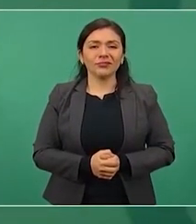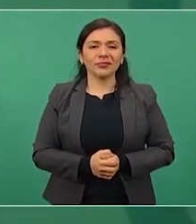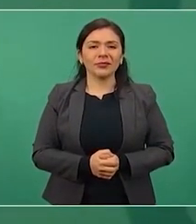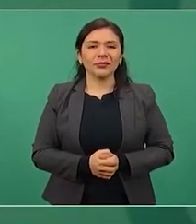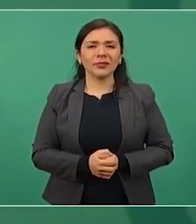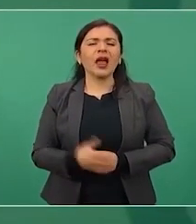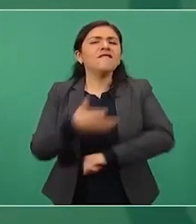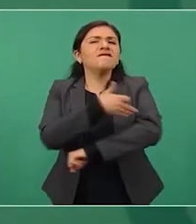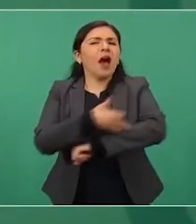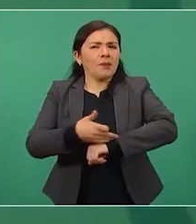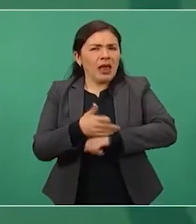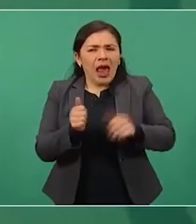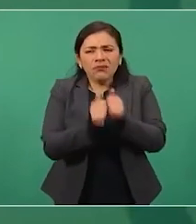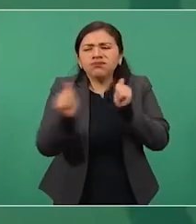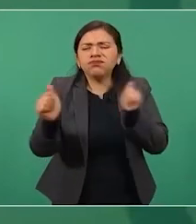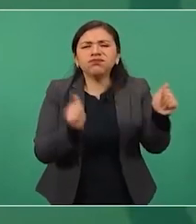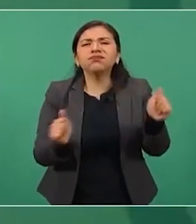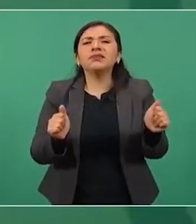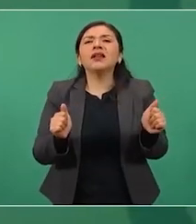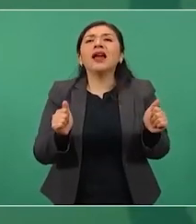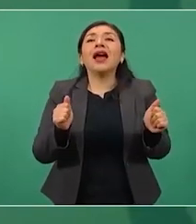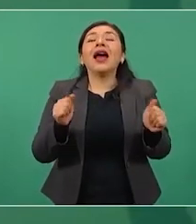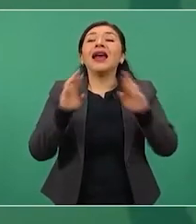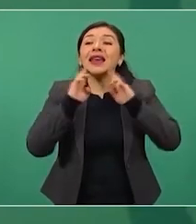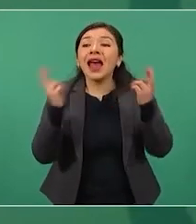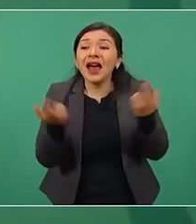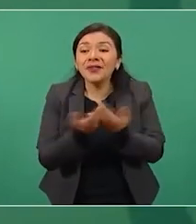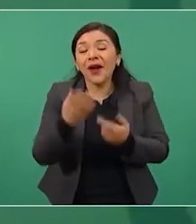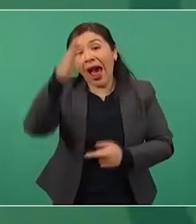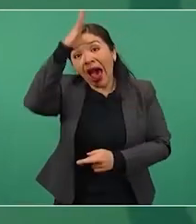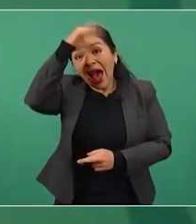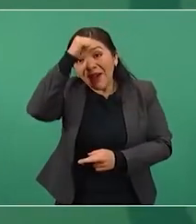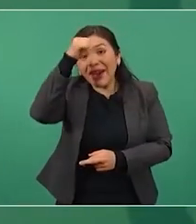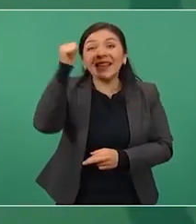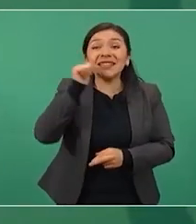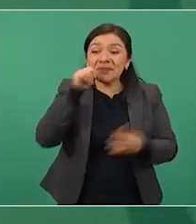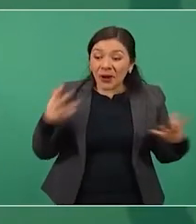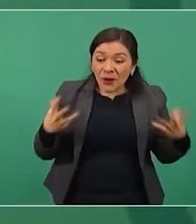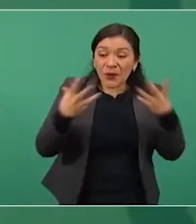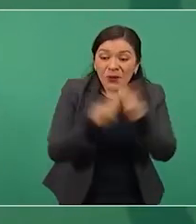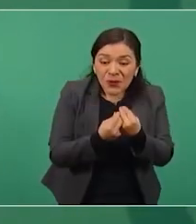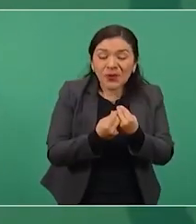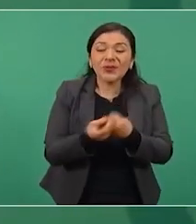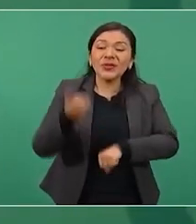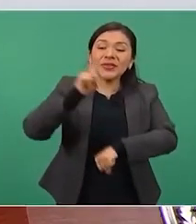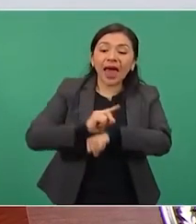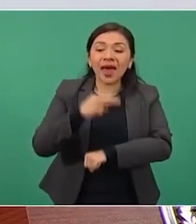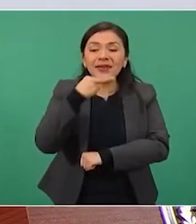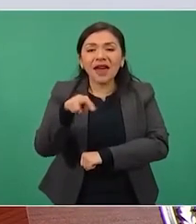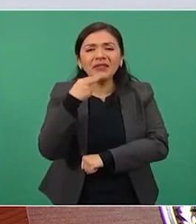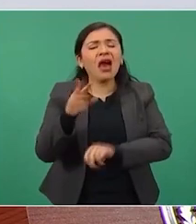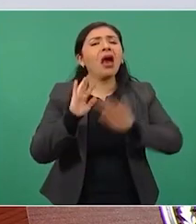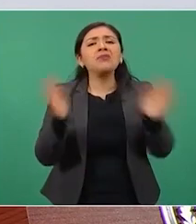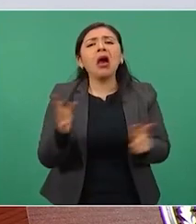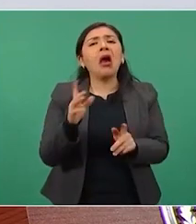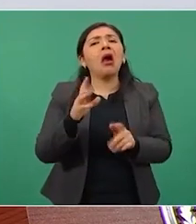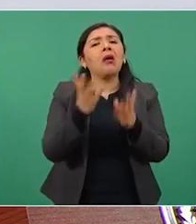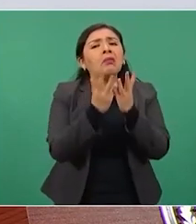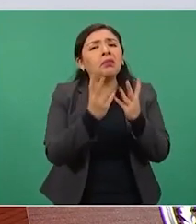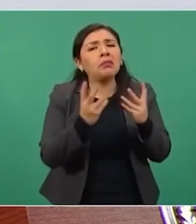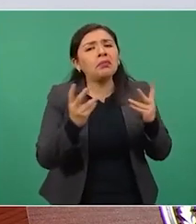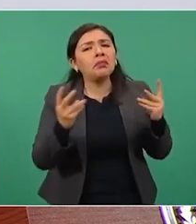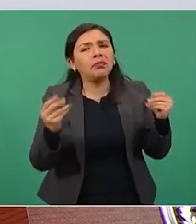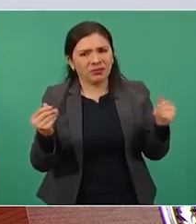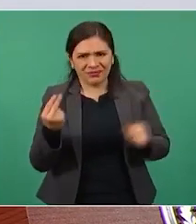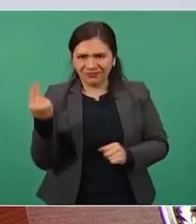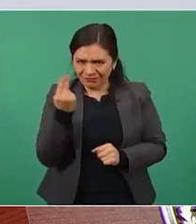familia, pero sí ese tipo de encuentros. Ya no se realizan igual. Pero